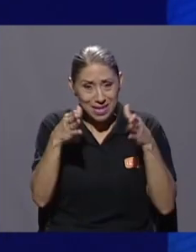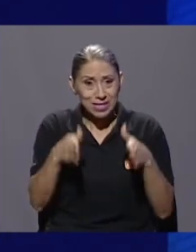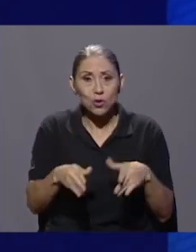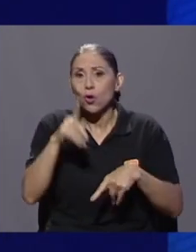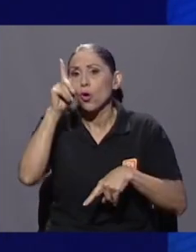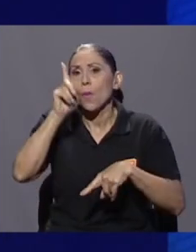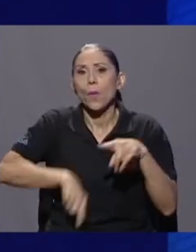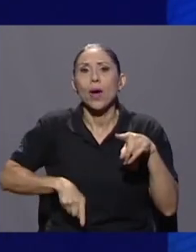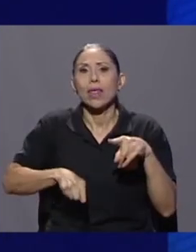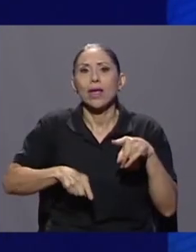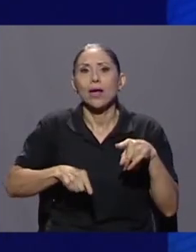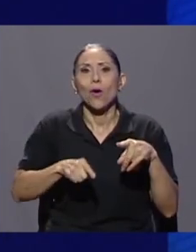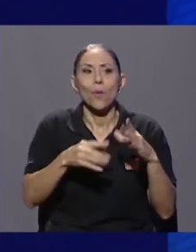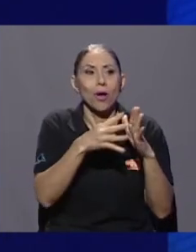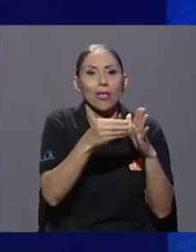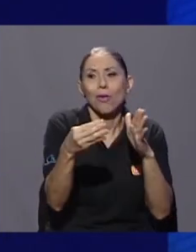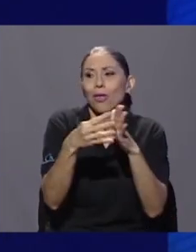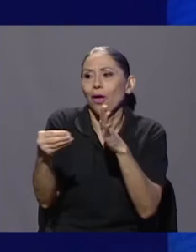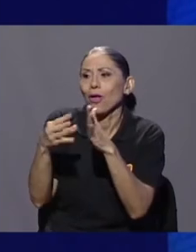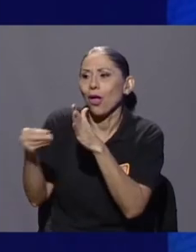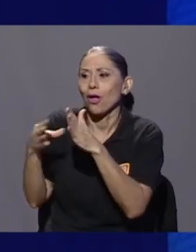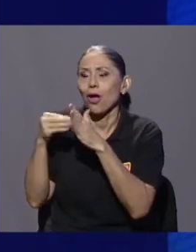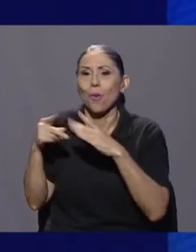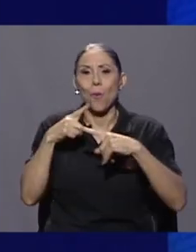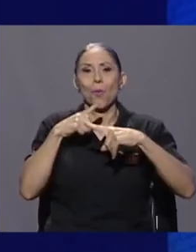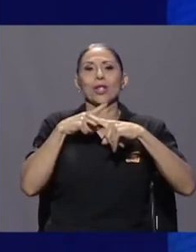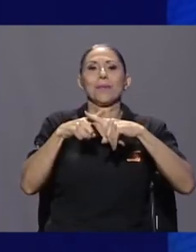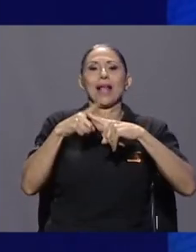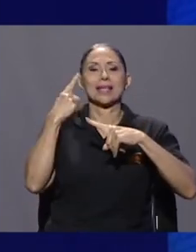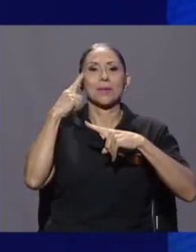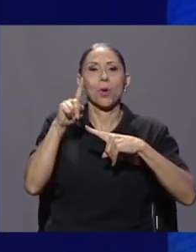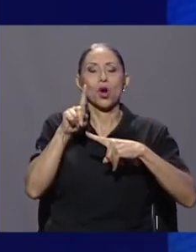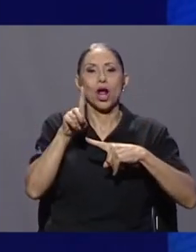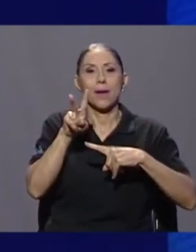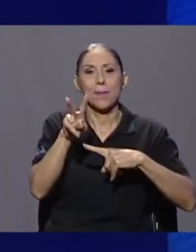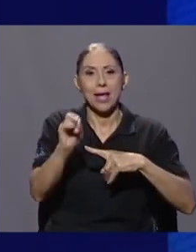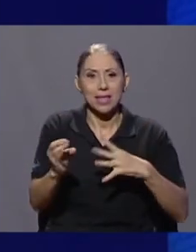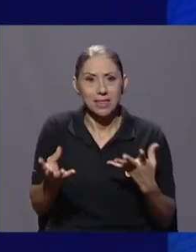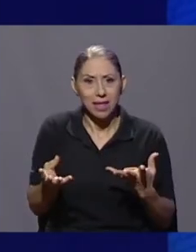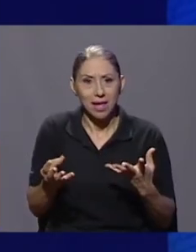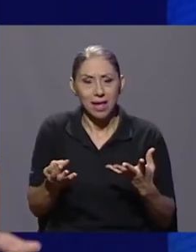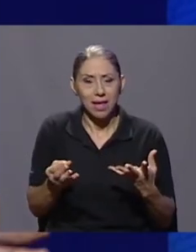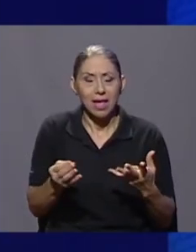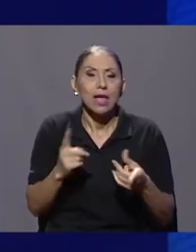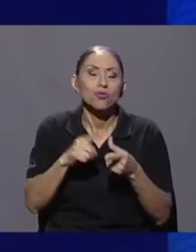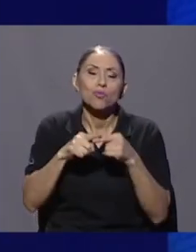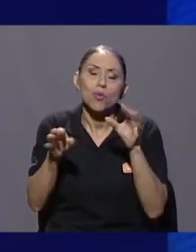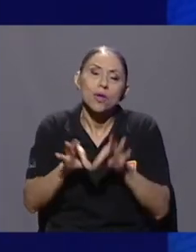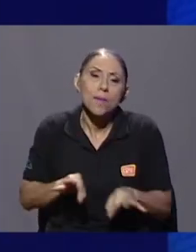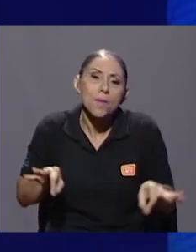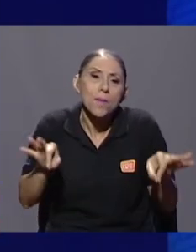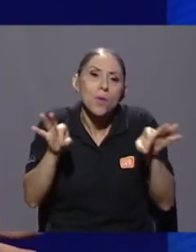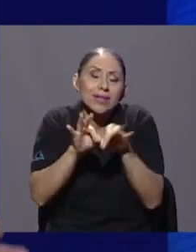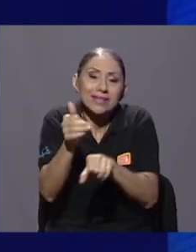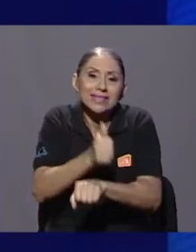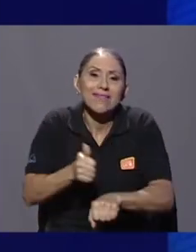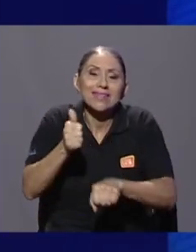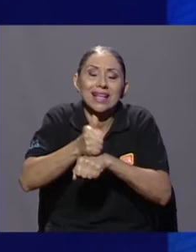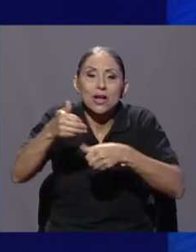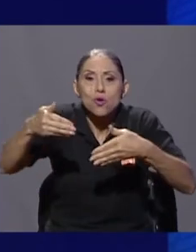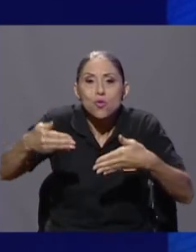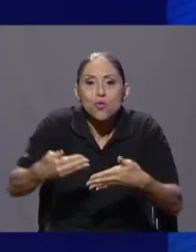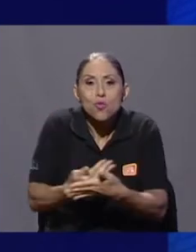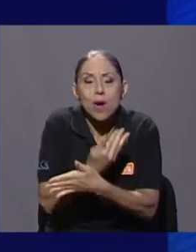20. Y por ahí eventualmente creo que sería interesante plantear unas nuevas estructuras, bajo nuevos mandos